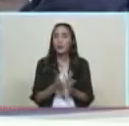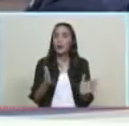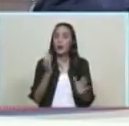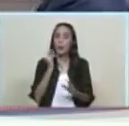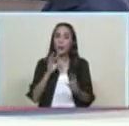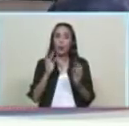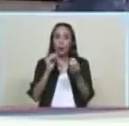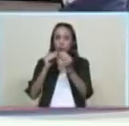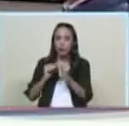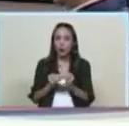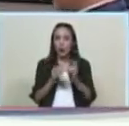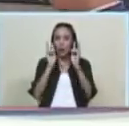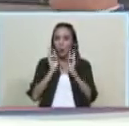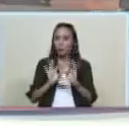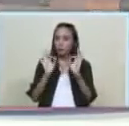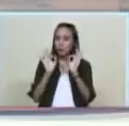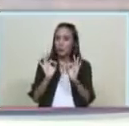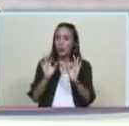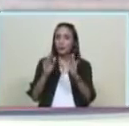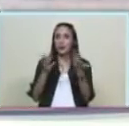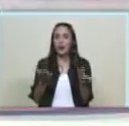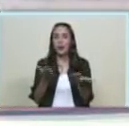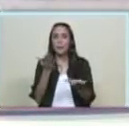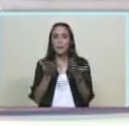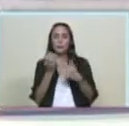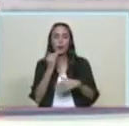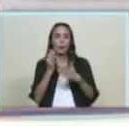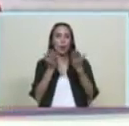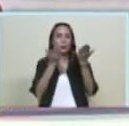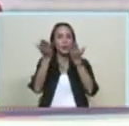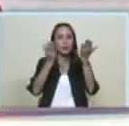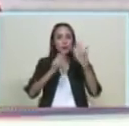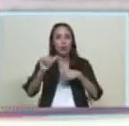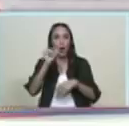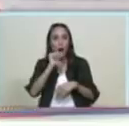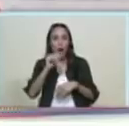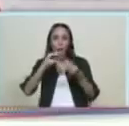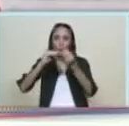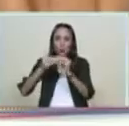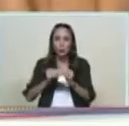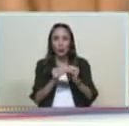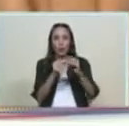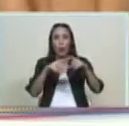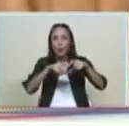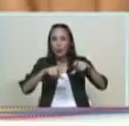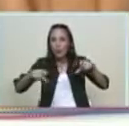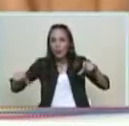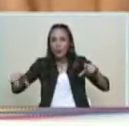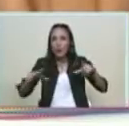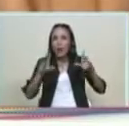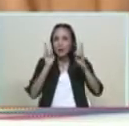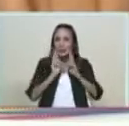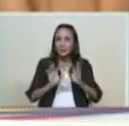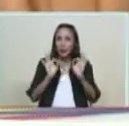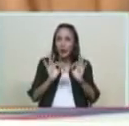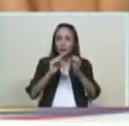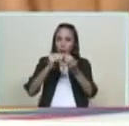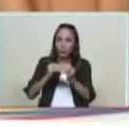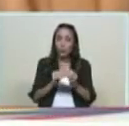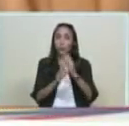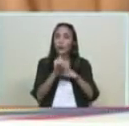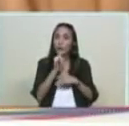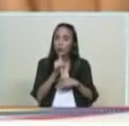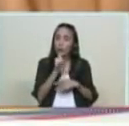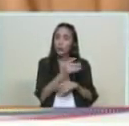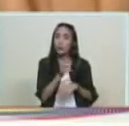de mantenimiento de todos los sistemas de servicio de agua muy importante que la población le llegue con tiempo a la información así es mi